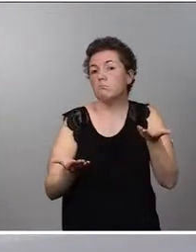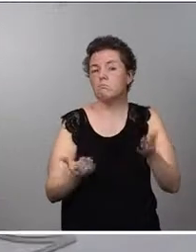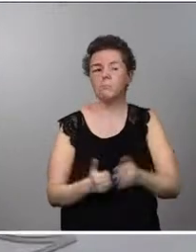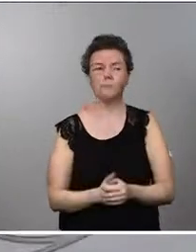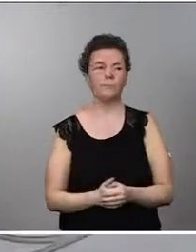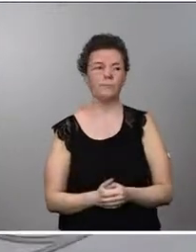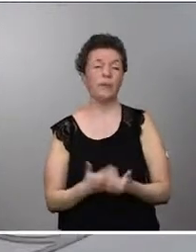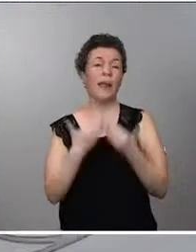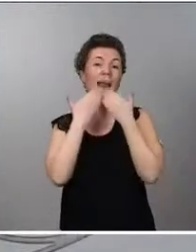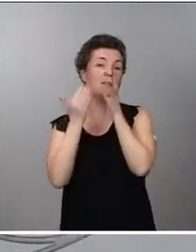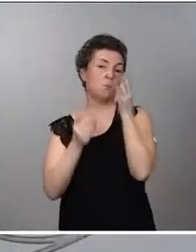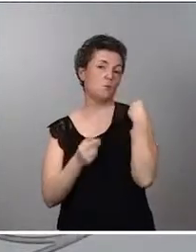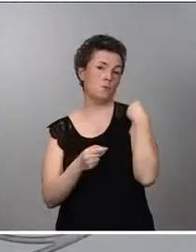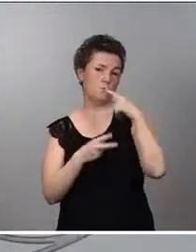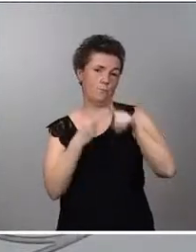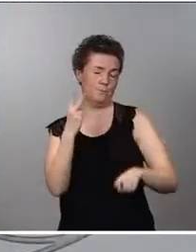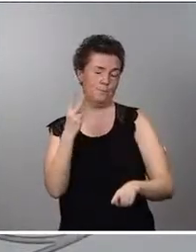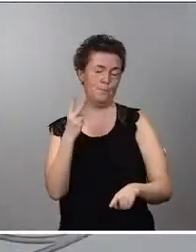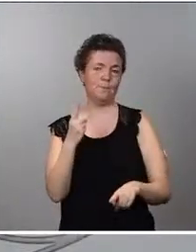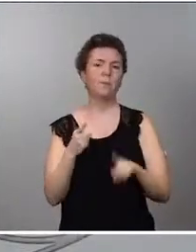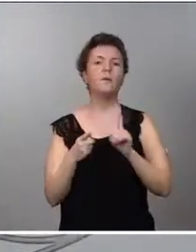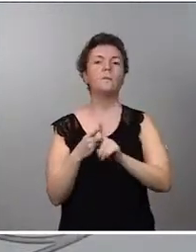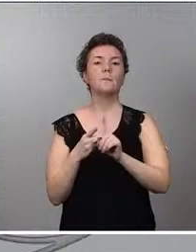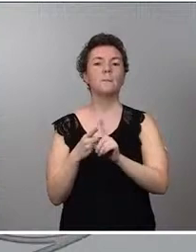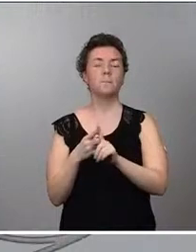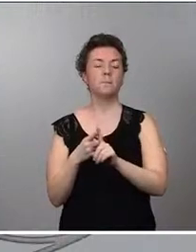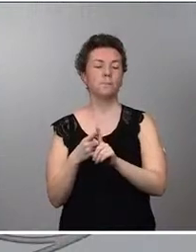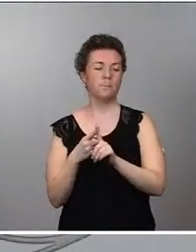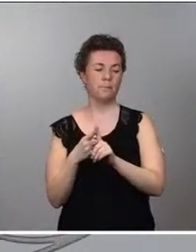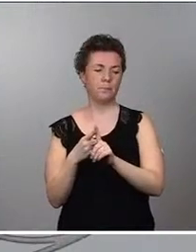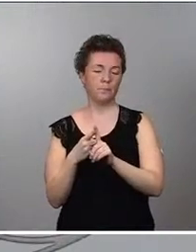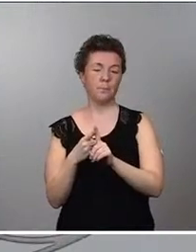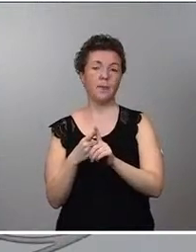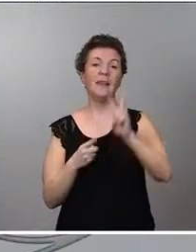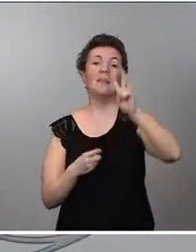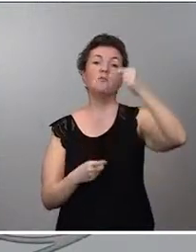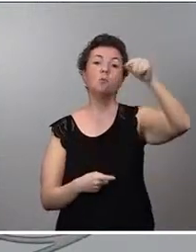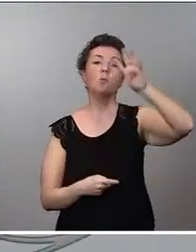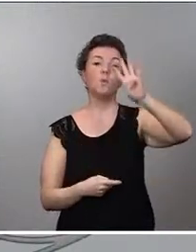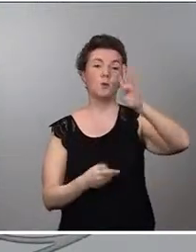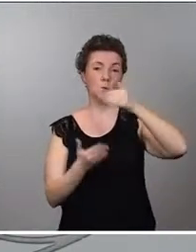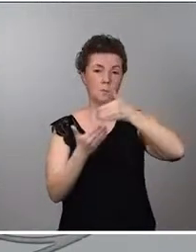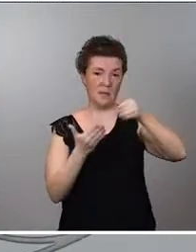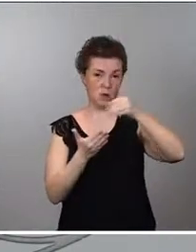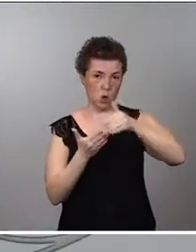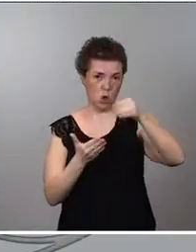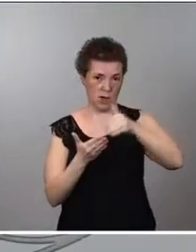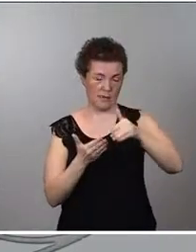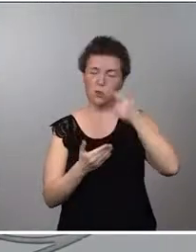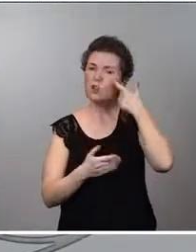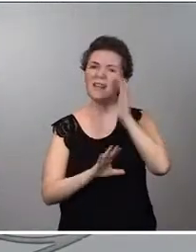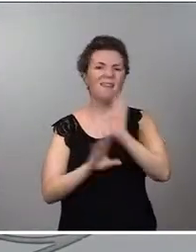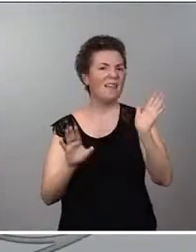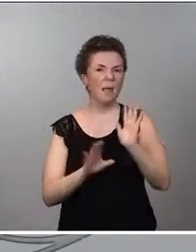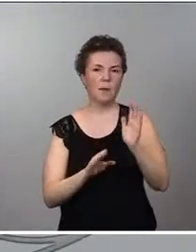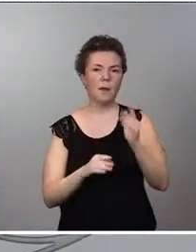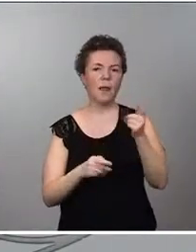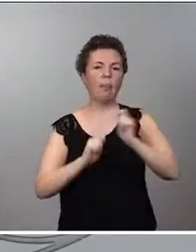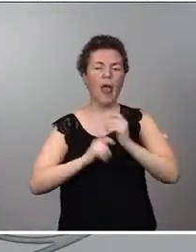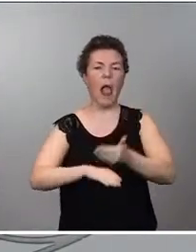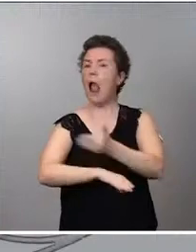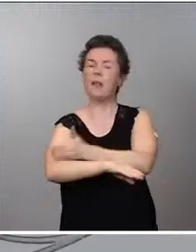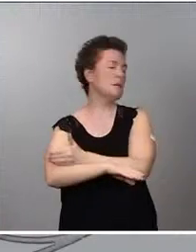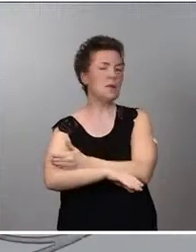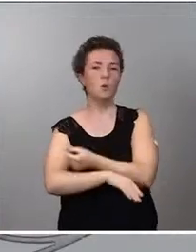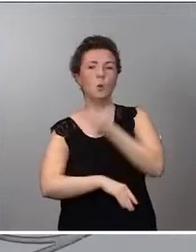Por tus dos preguntas. En relación a la primera, los 3,4 no tienen nada que ver con un adelanto de un trimestre